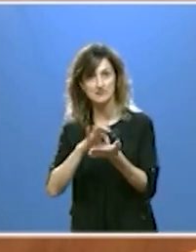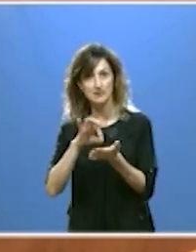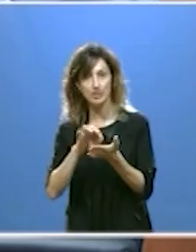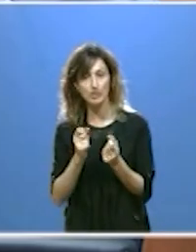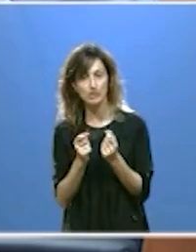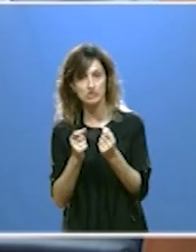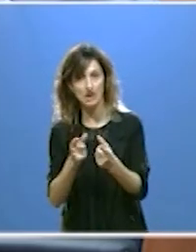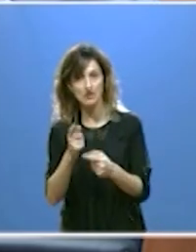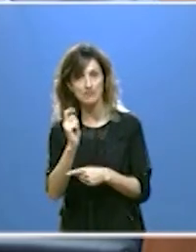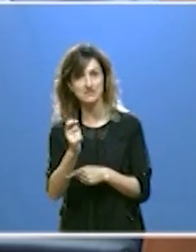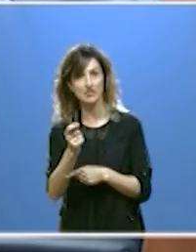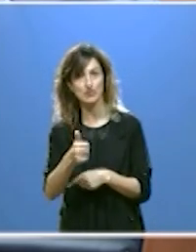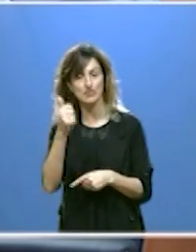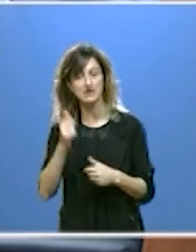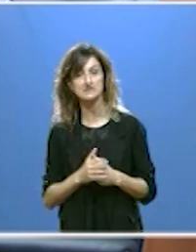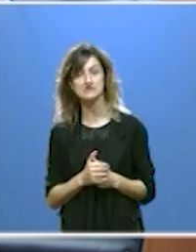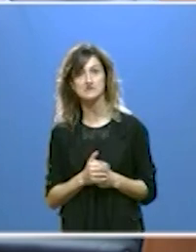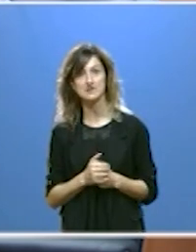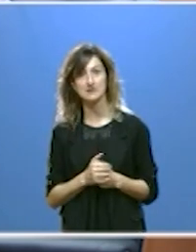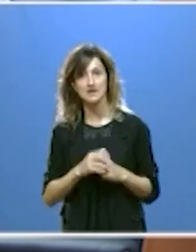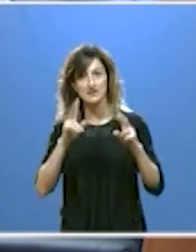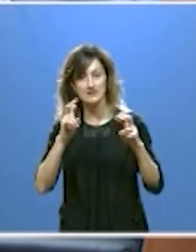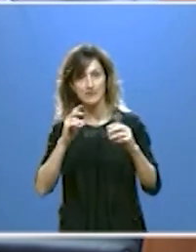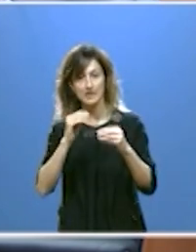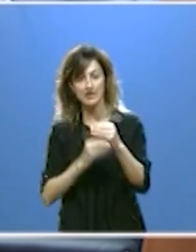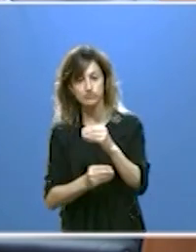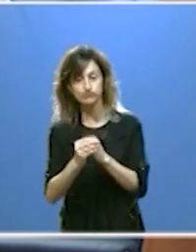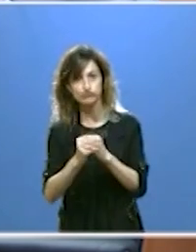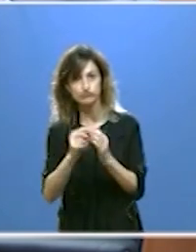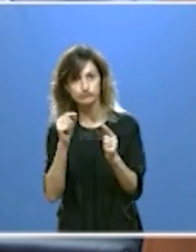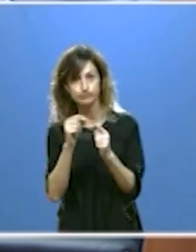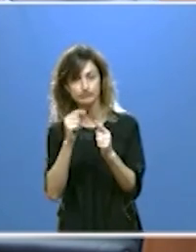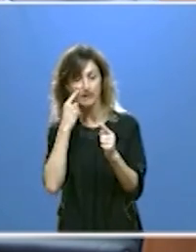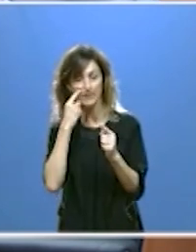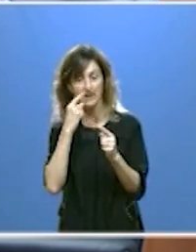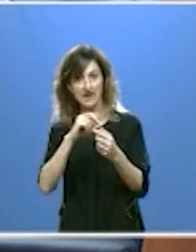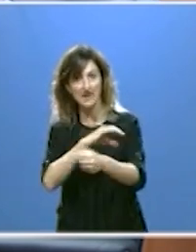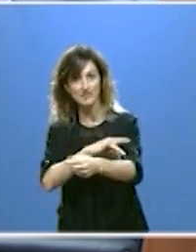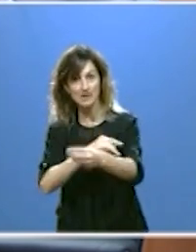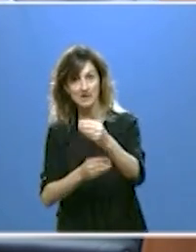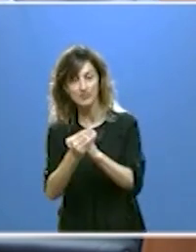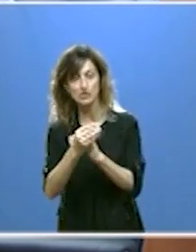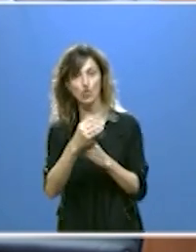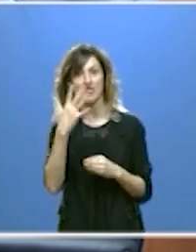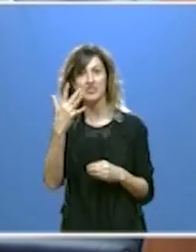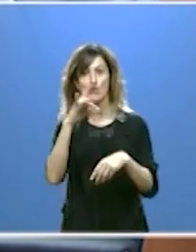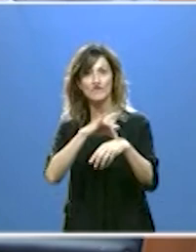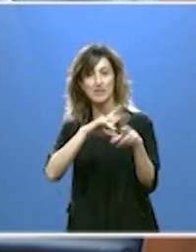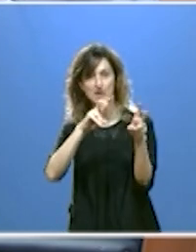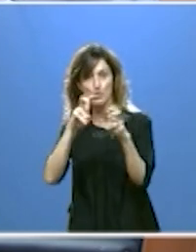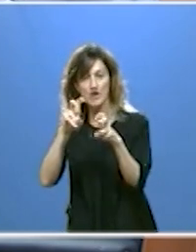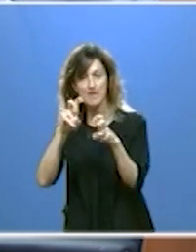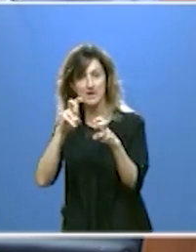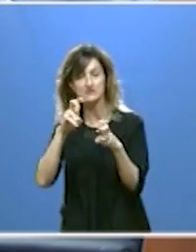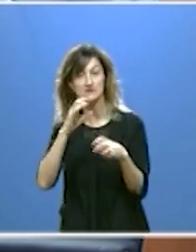incorporaremos al cribado neonatal de enfermedades congénitas la detección de cinco nuevas enfermedades